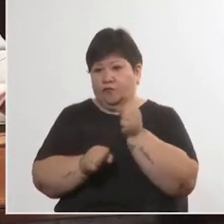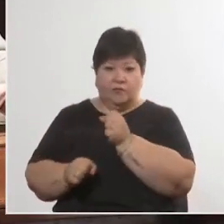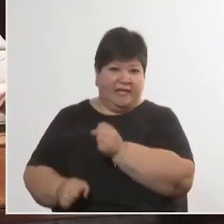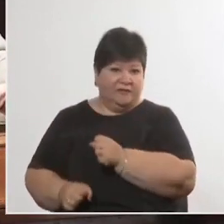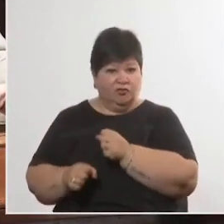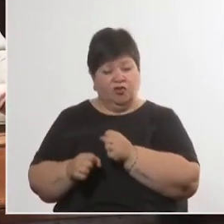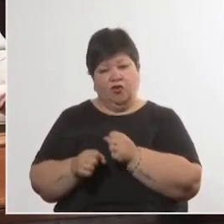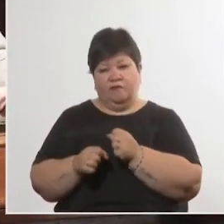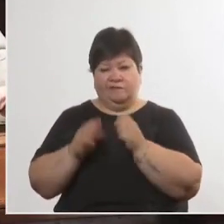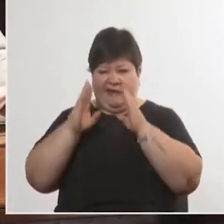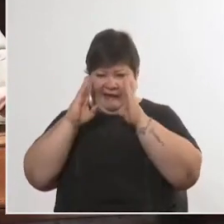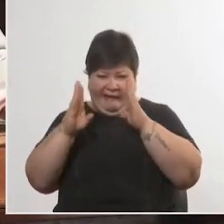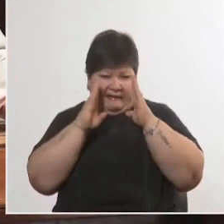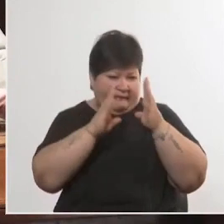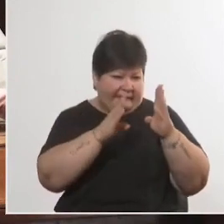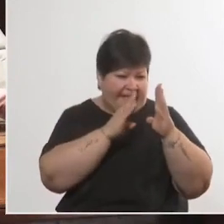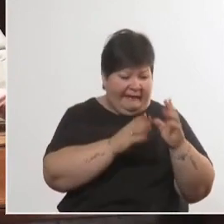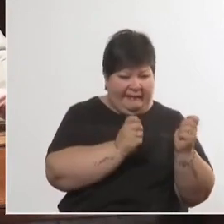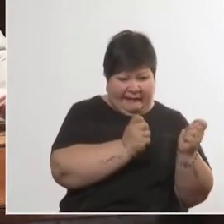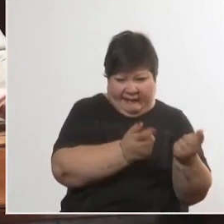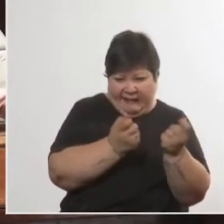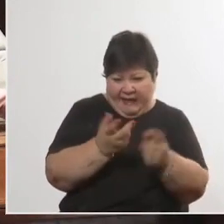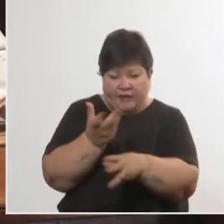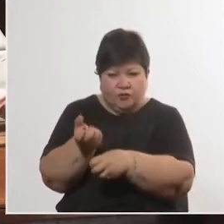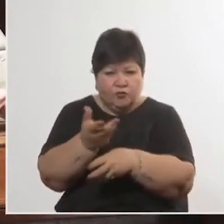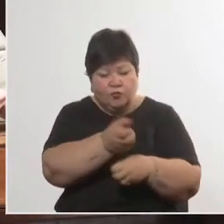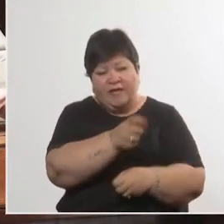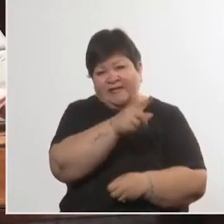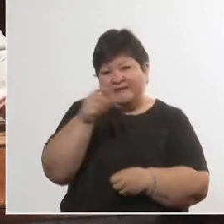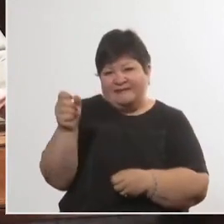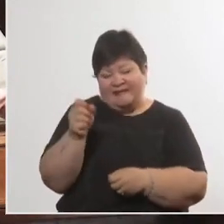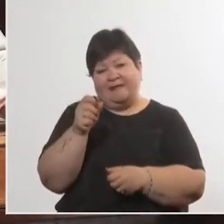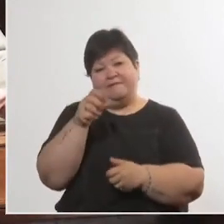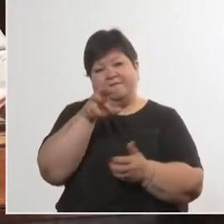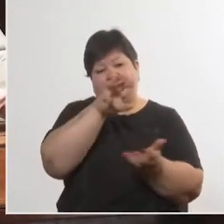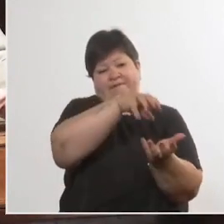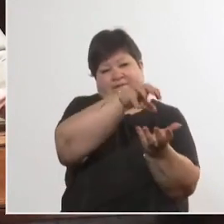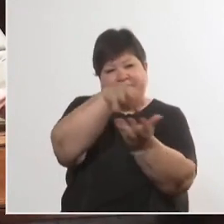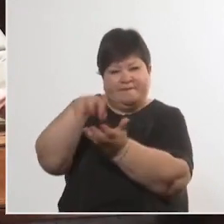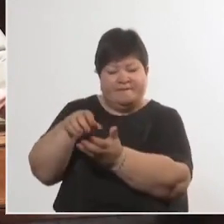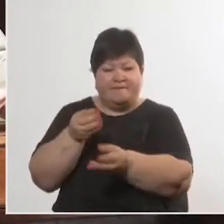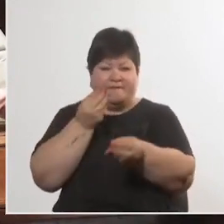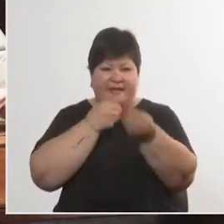merenderos pero sobre todo yo quiero destacar el trabajo que hace a nivel